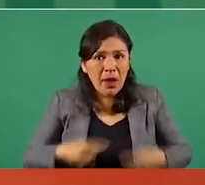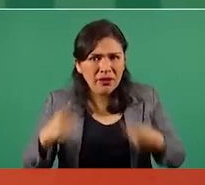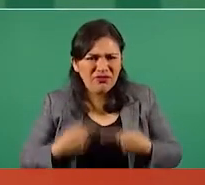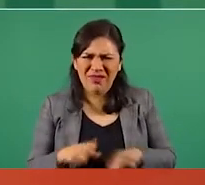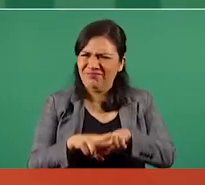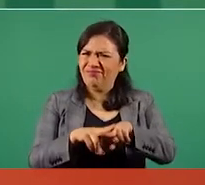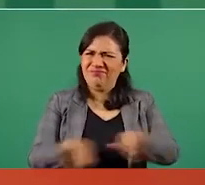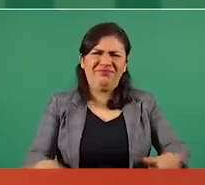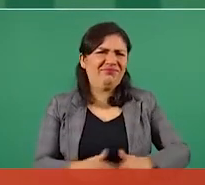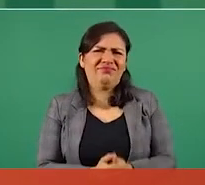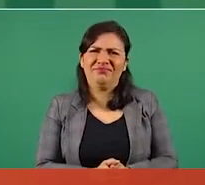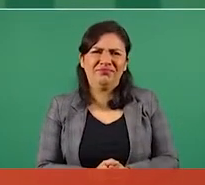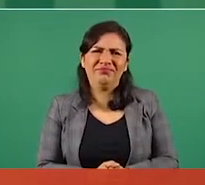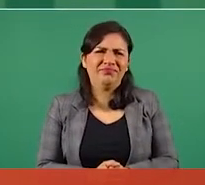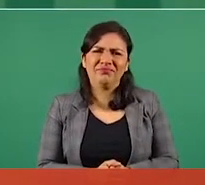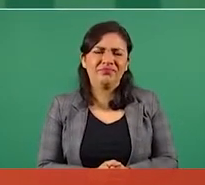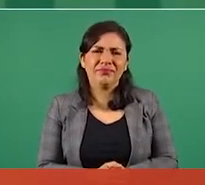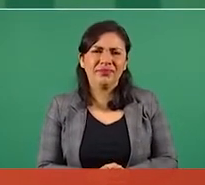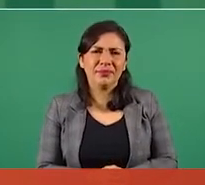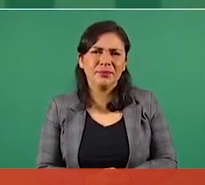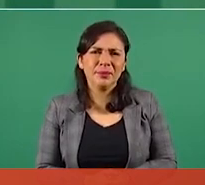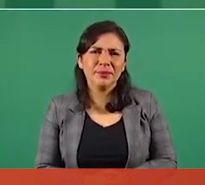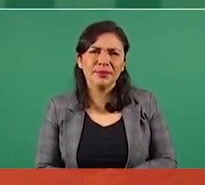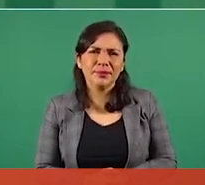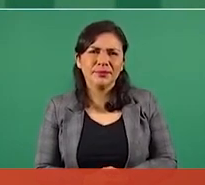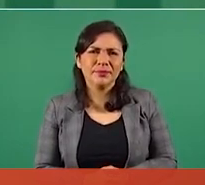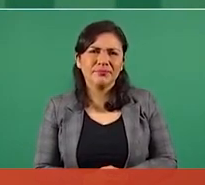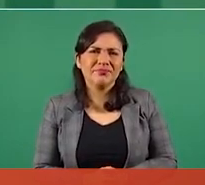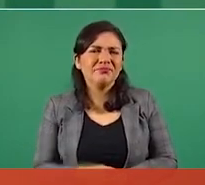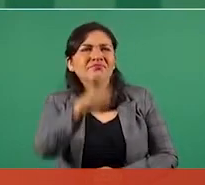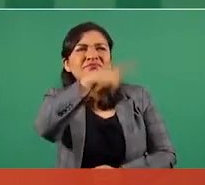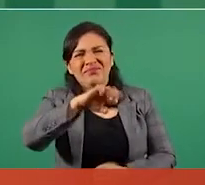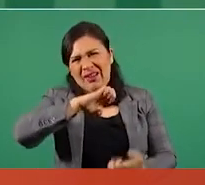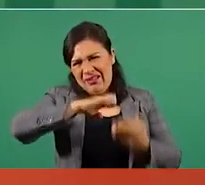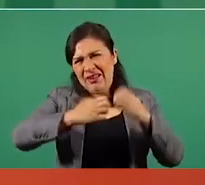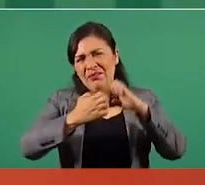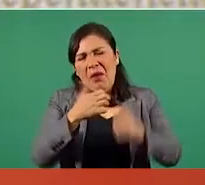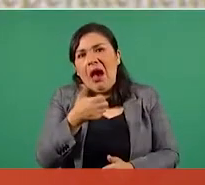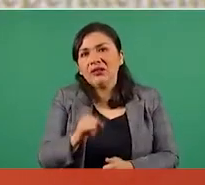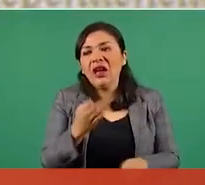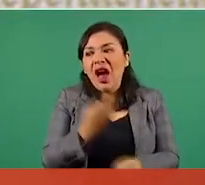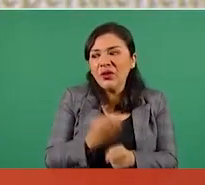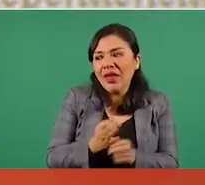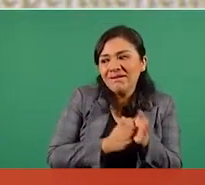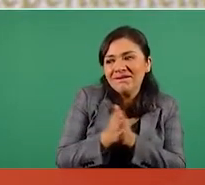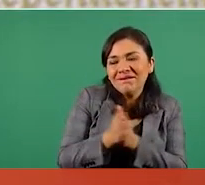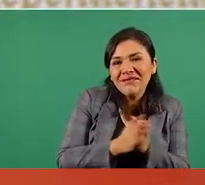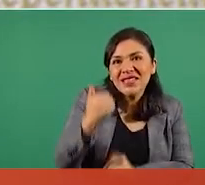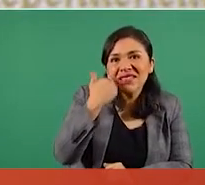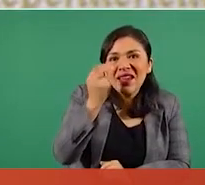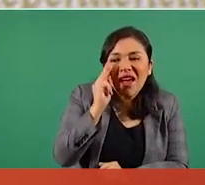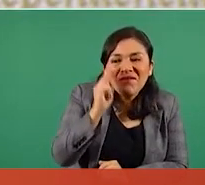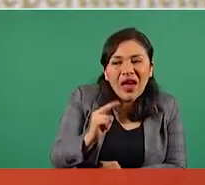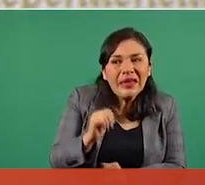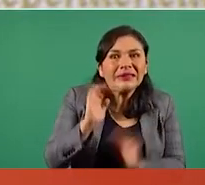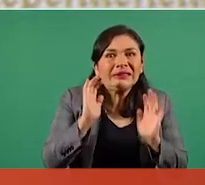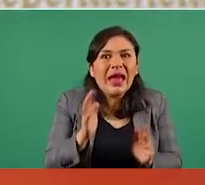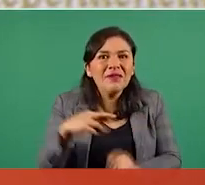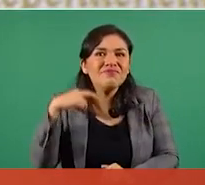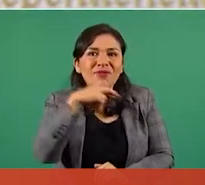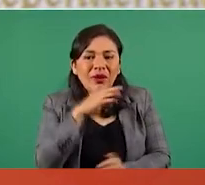Se frotan las manos nuestros opositores porque quisieran